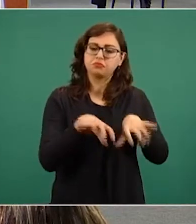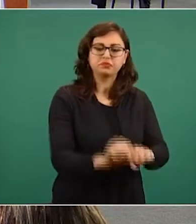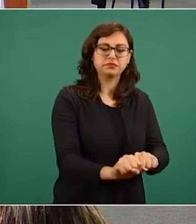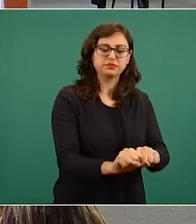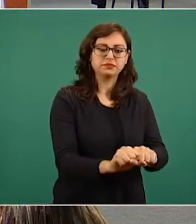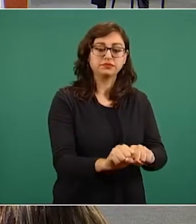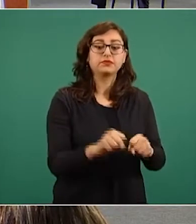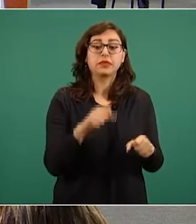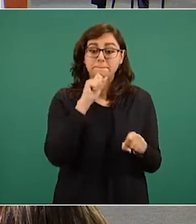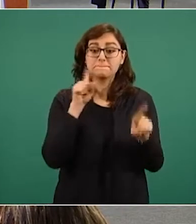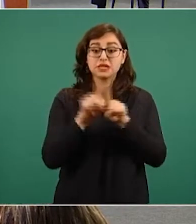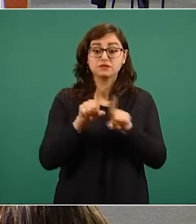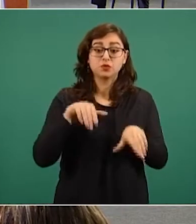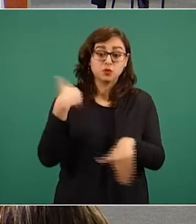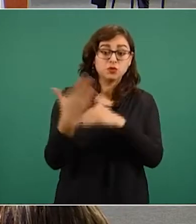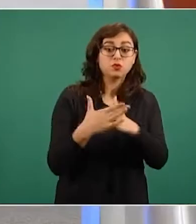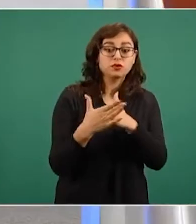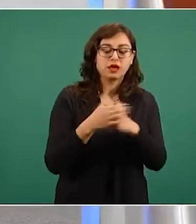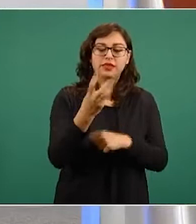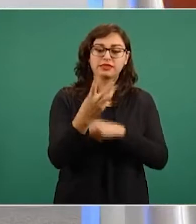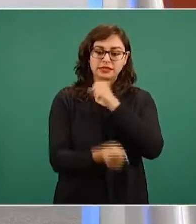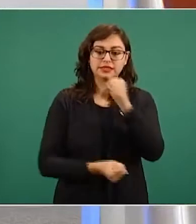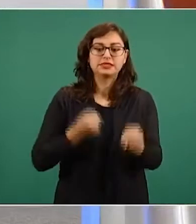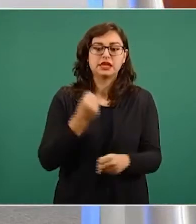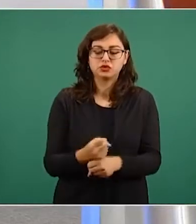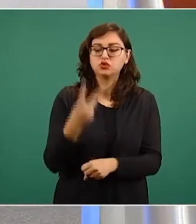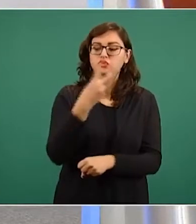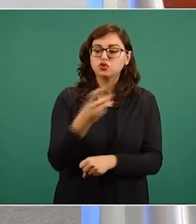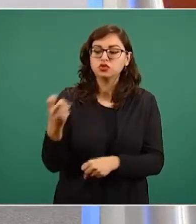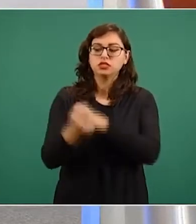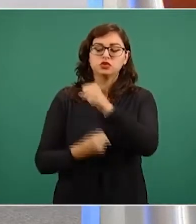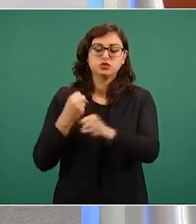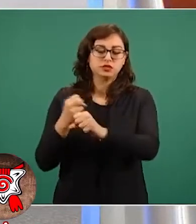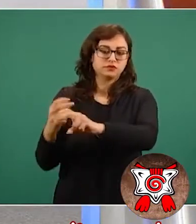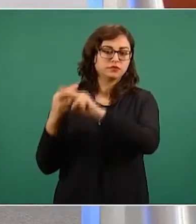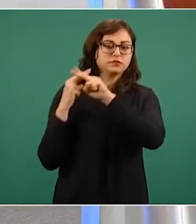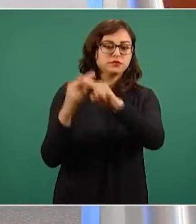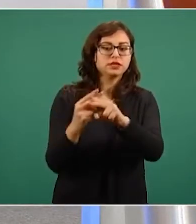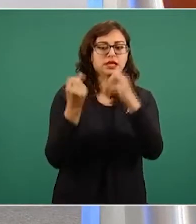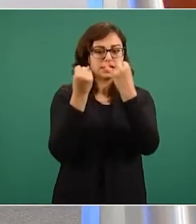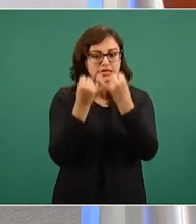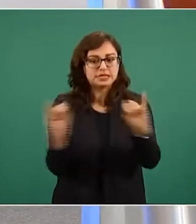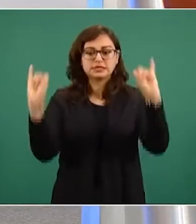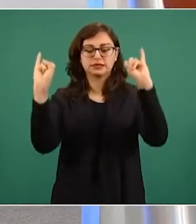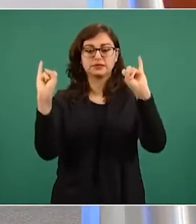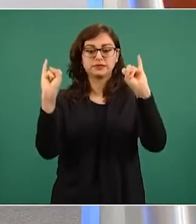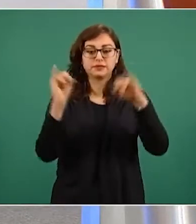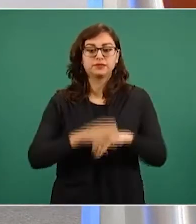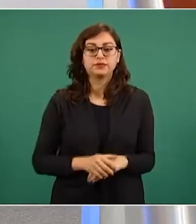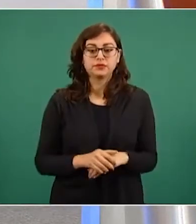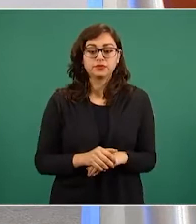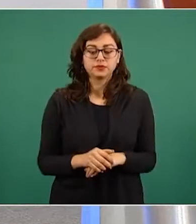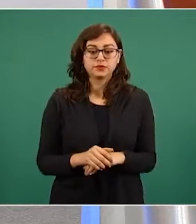México celebrará los primeros 200 años de su vida independiente. Nos encontramos, pues,